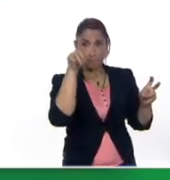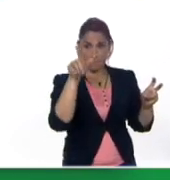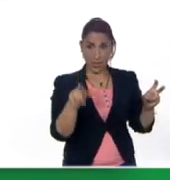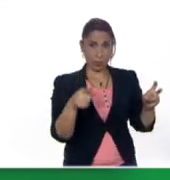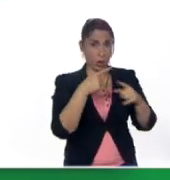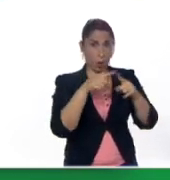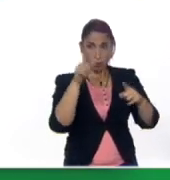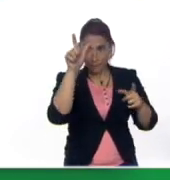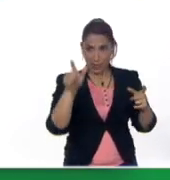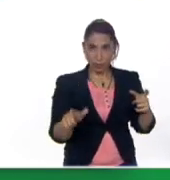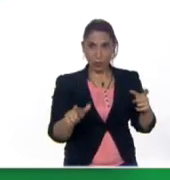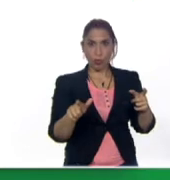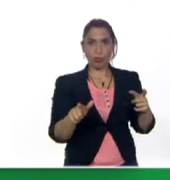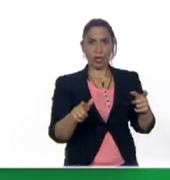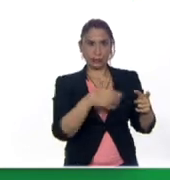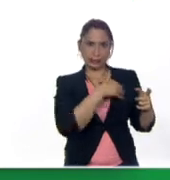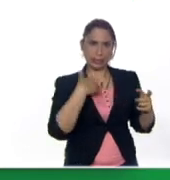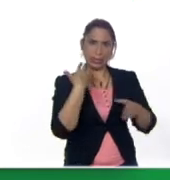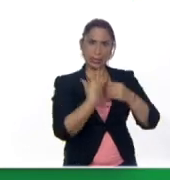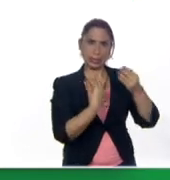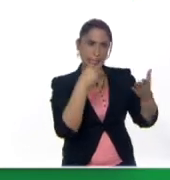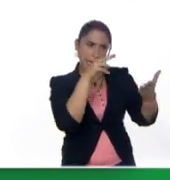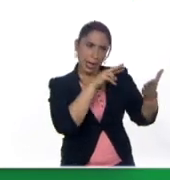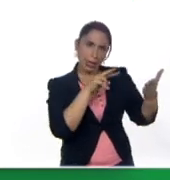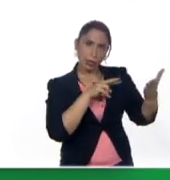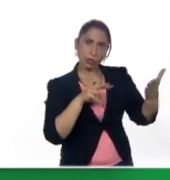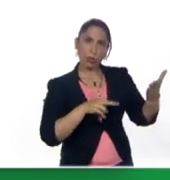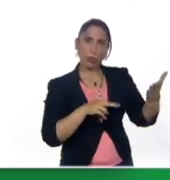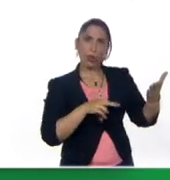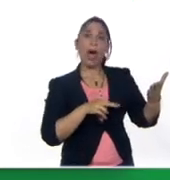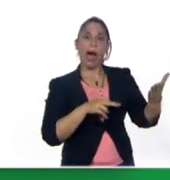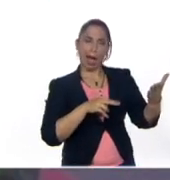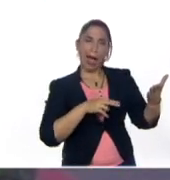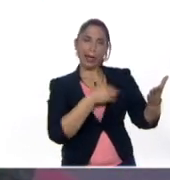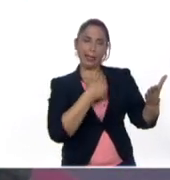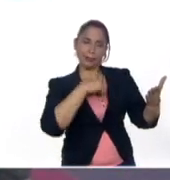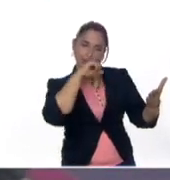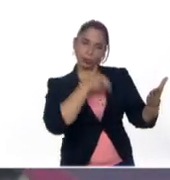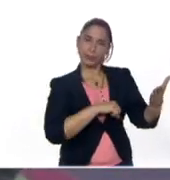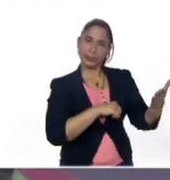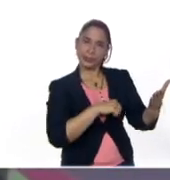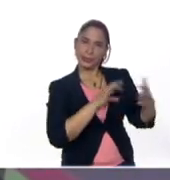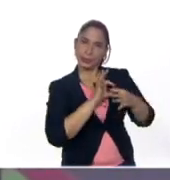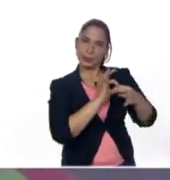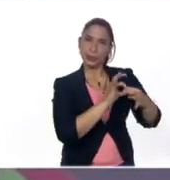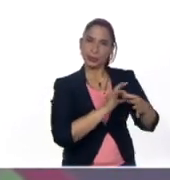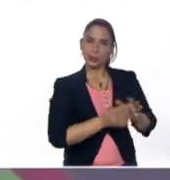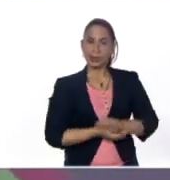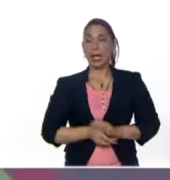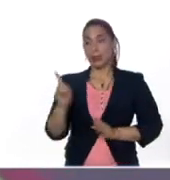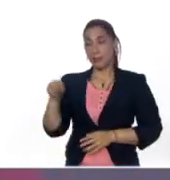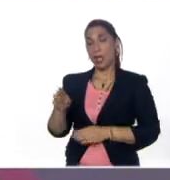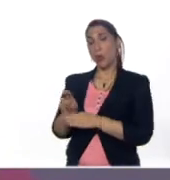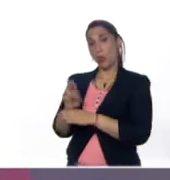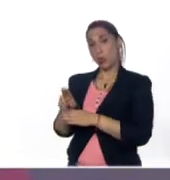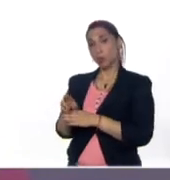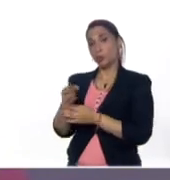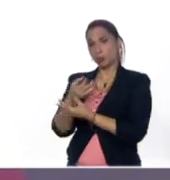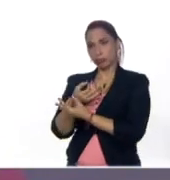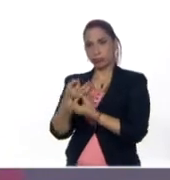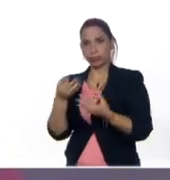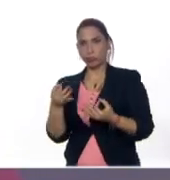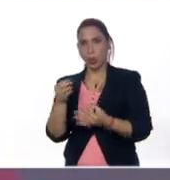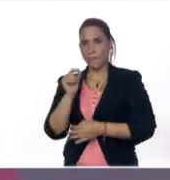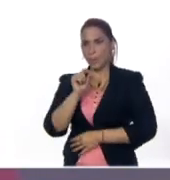vaya a tomar para leer, le provoque. Igualmente el uso correcto de los signos de